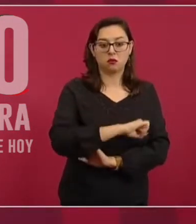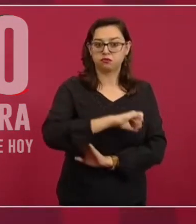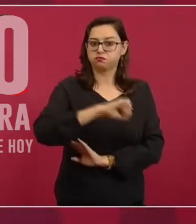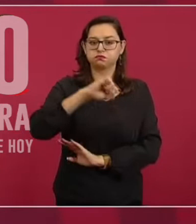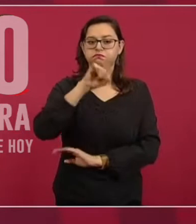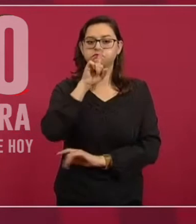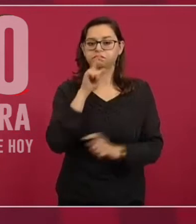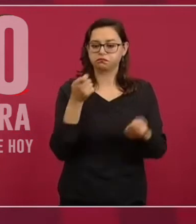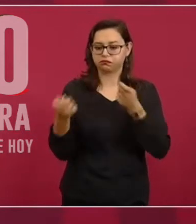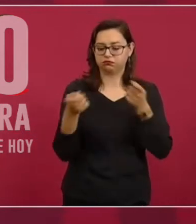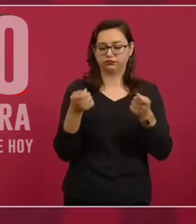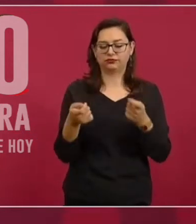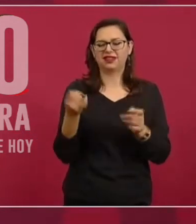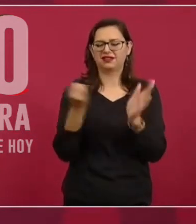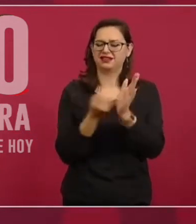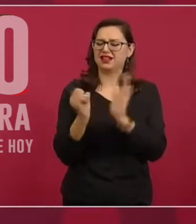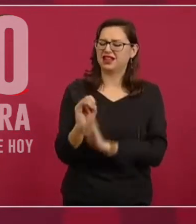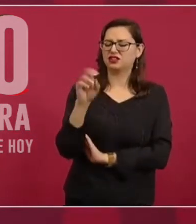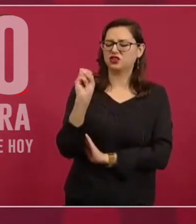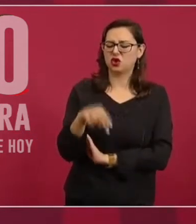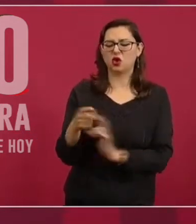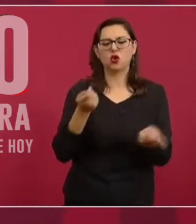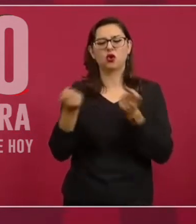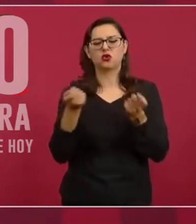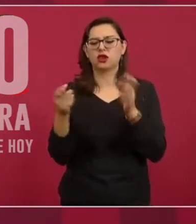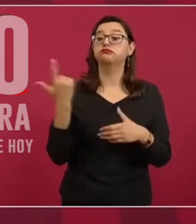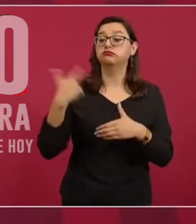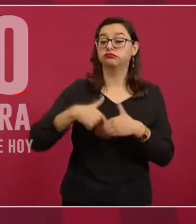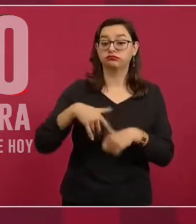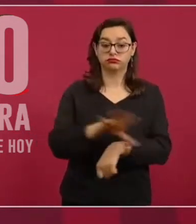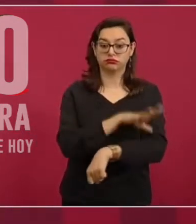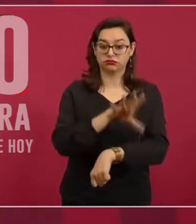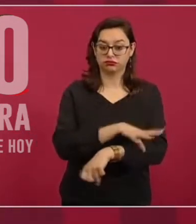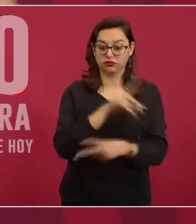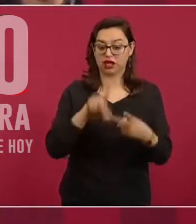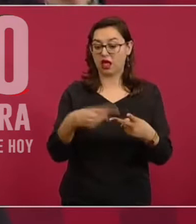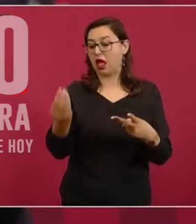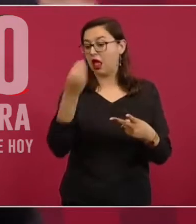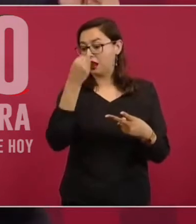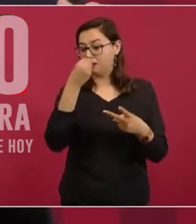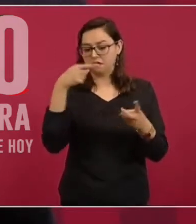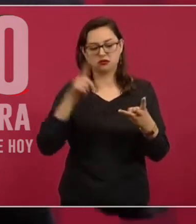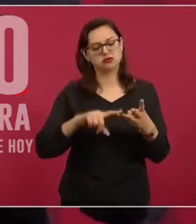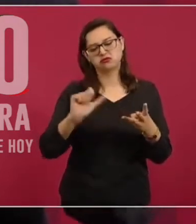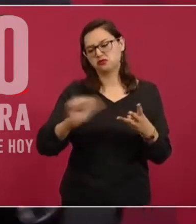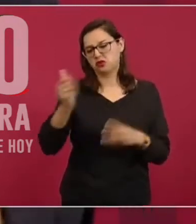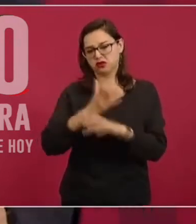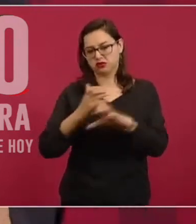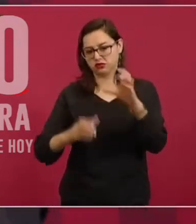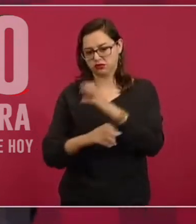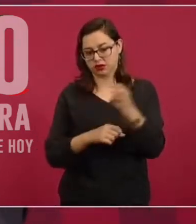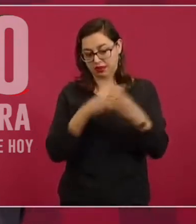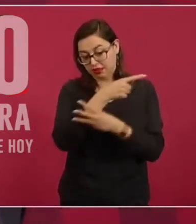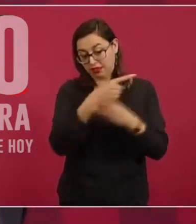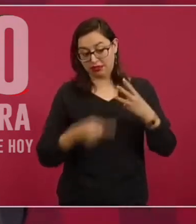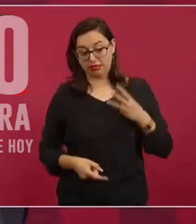energéticos, alimentos y otros bienes. Y se ayuda mucho en el control. Por